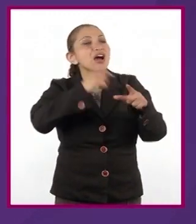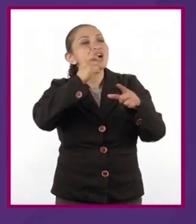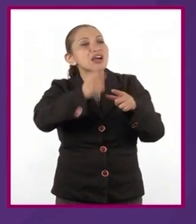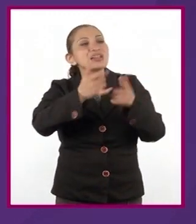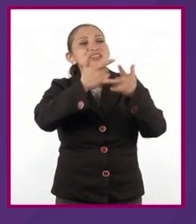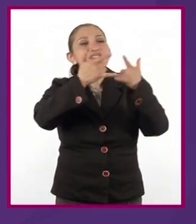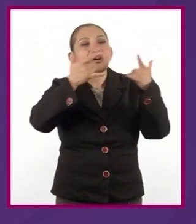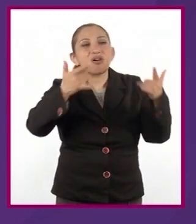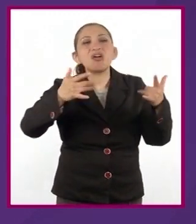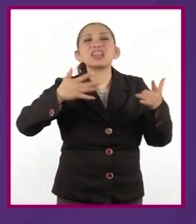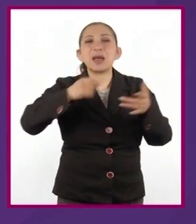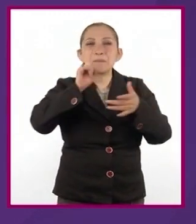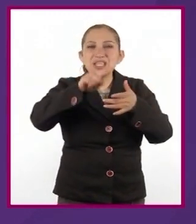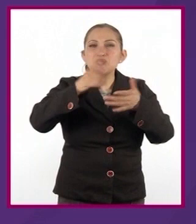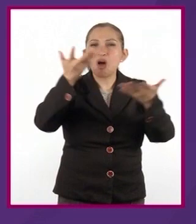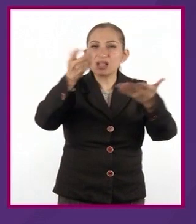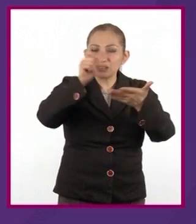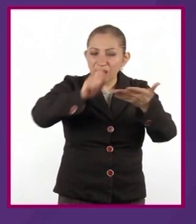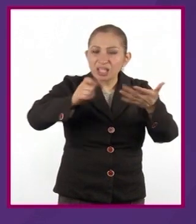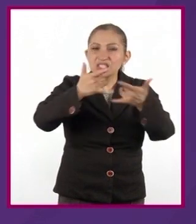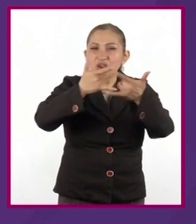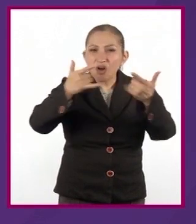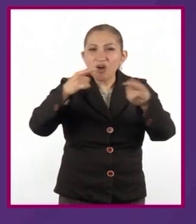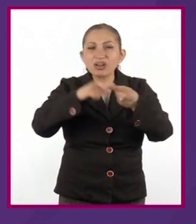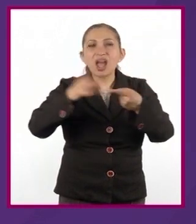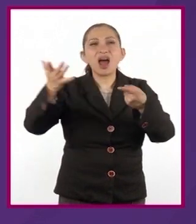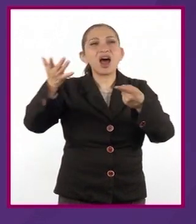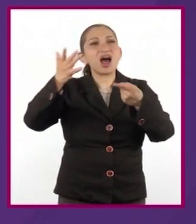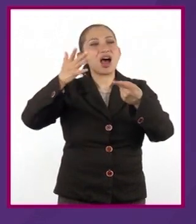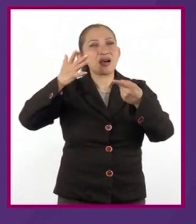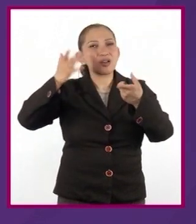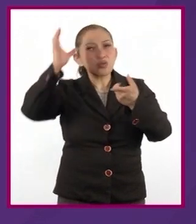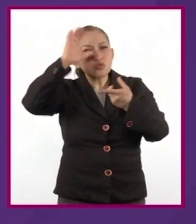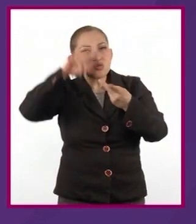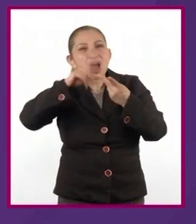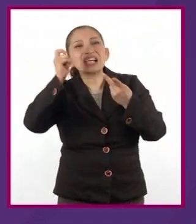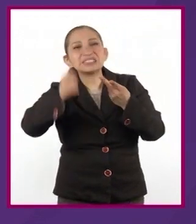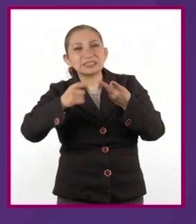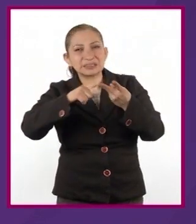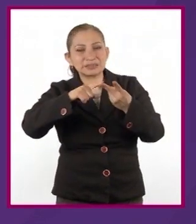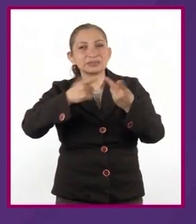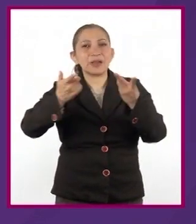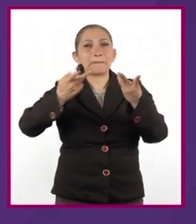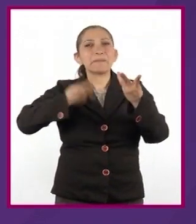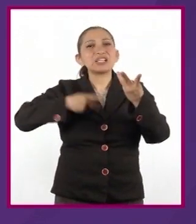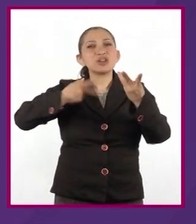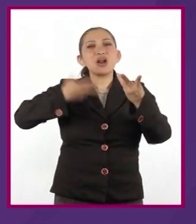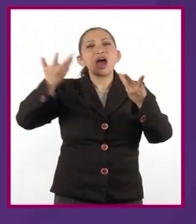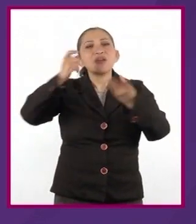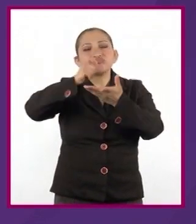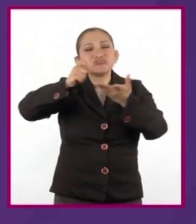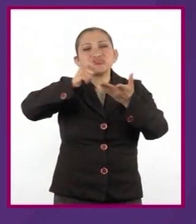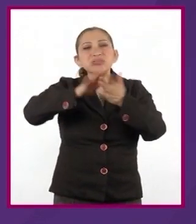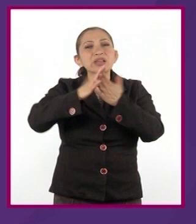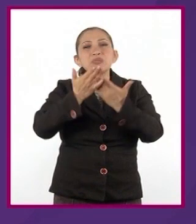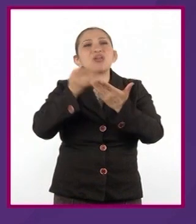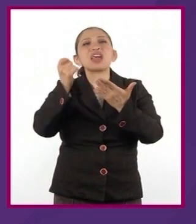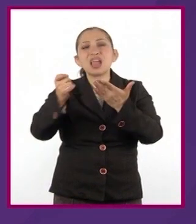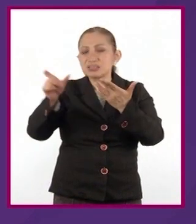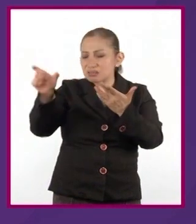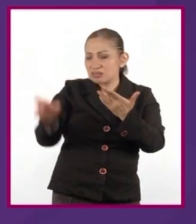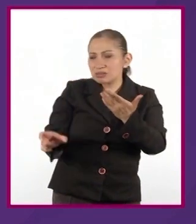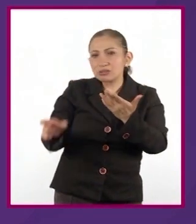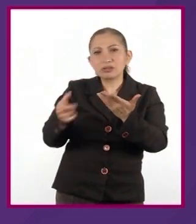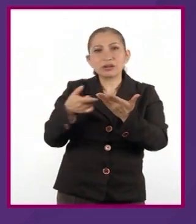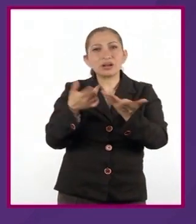contexto cultural, de la biografía, del autor. Tiene una intención mucho más, digamos,